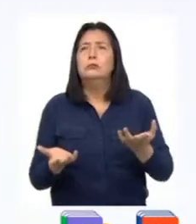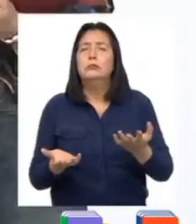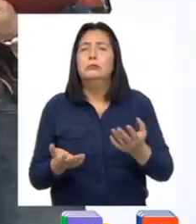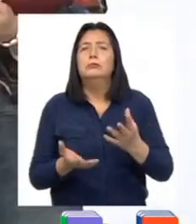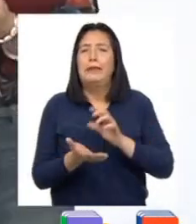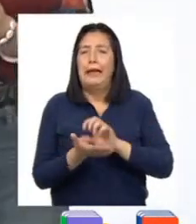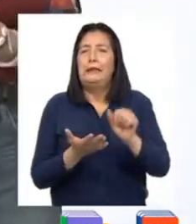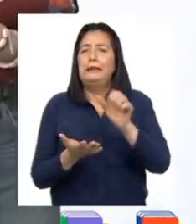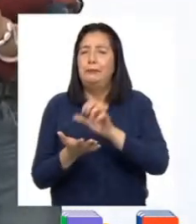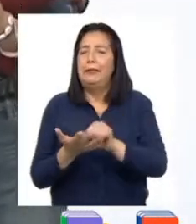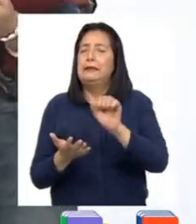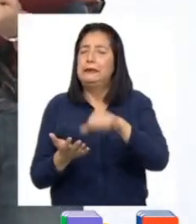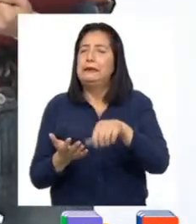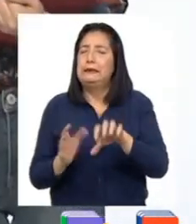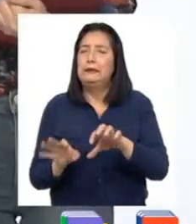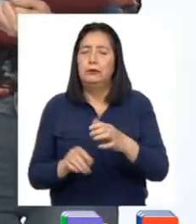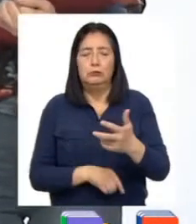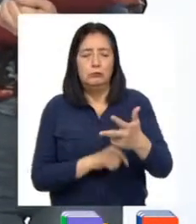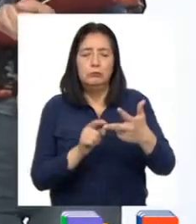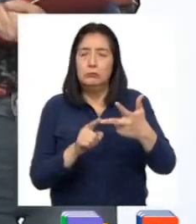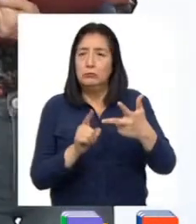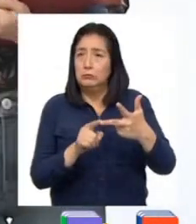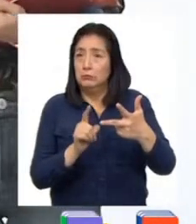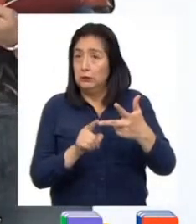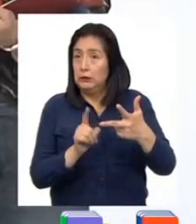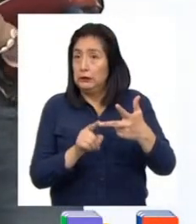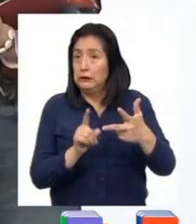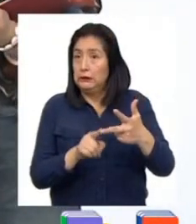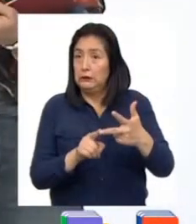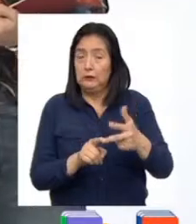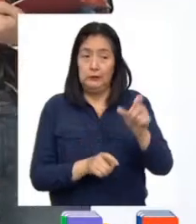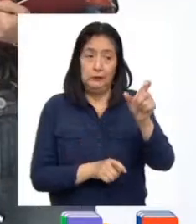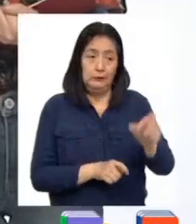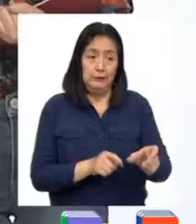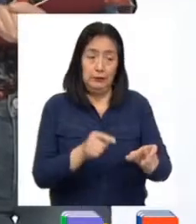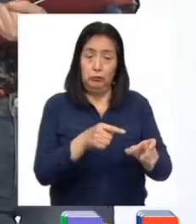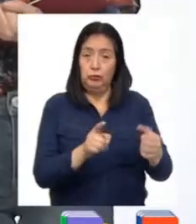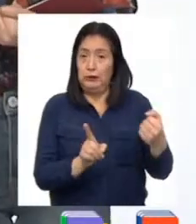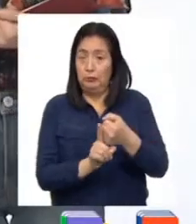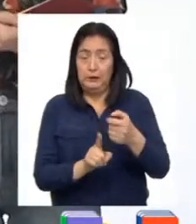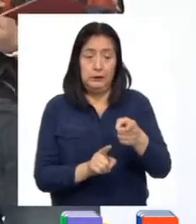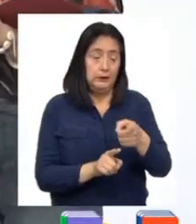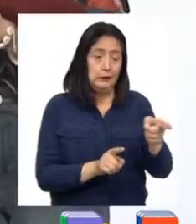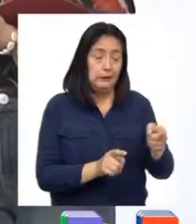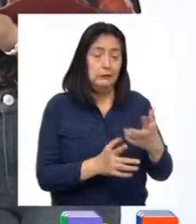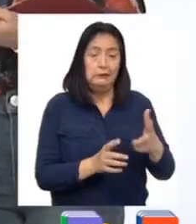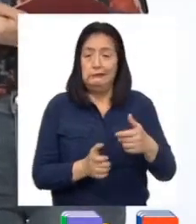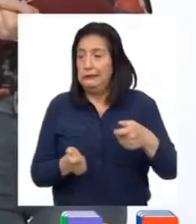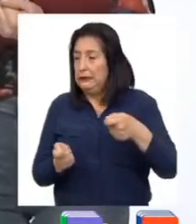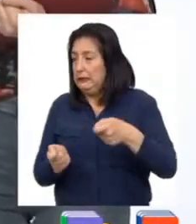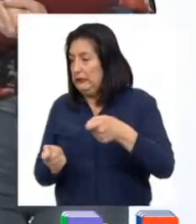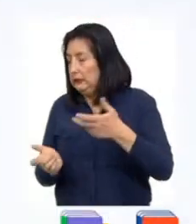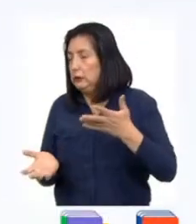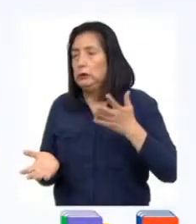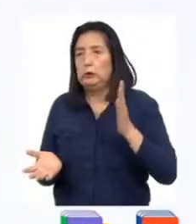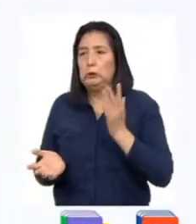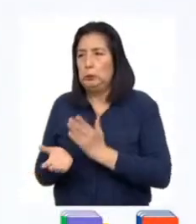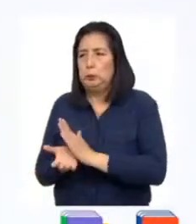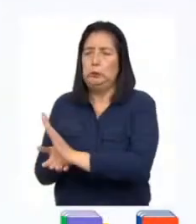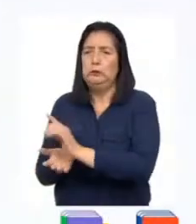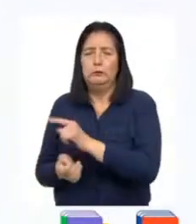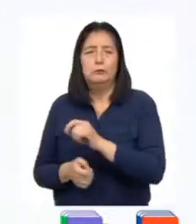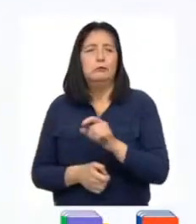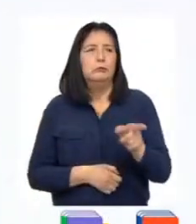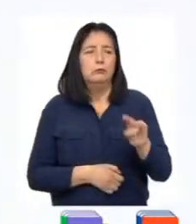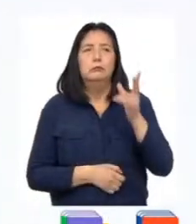meses. Y según el punto 3, el agresor o los agresores buscan intimidar o excluir a la víctima. Como